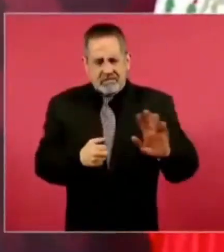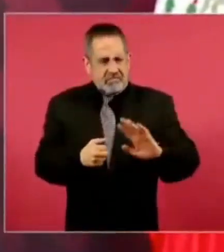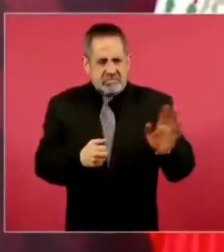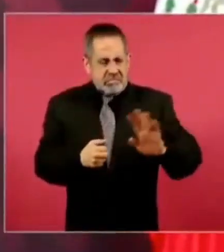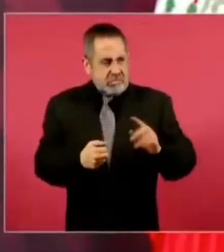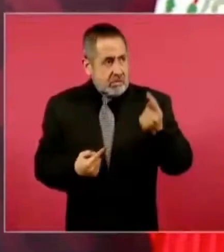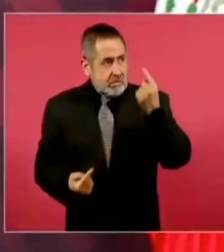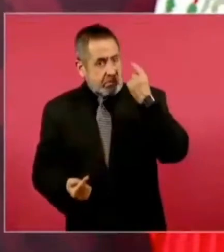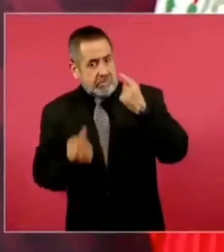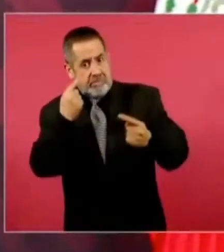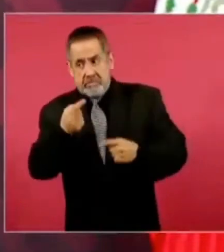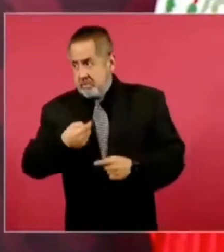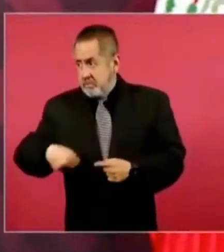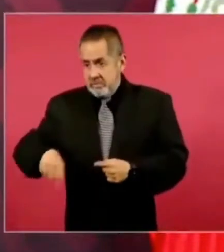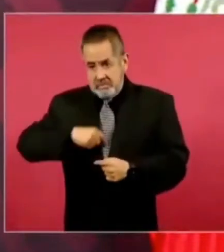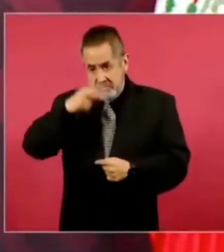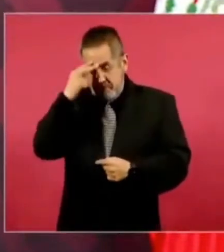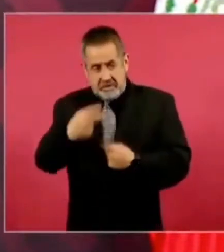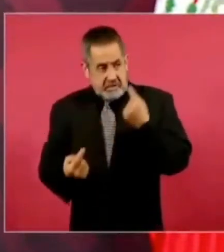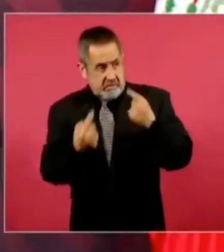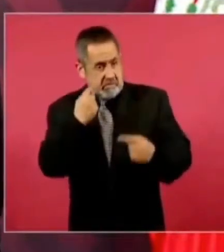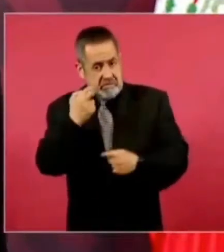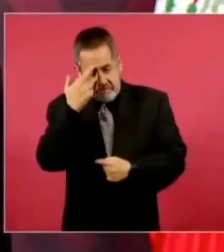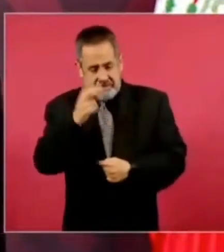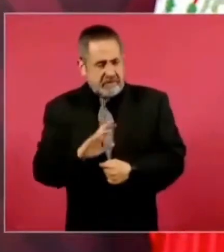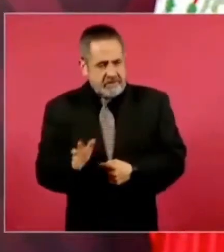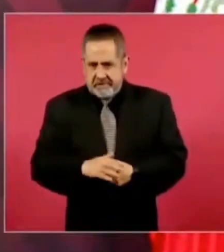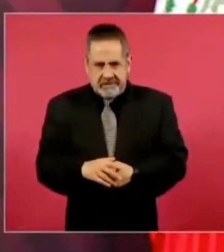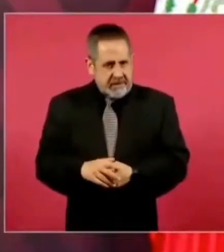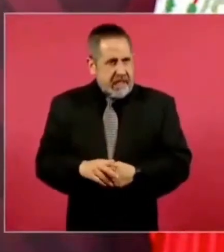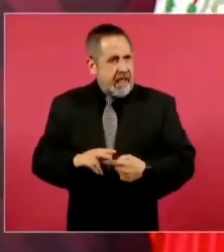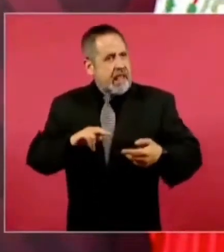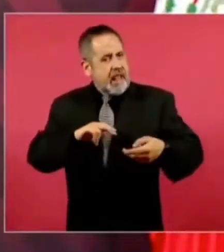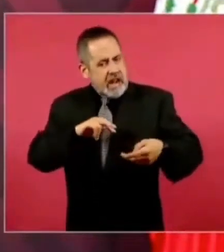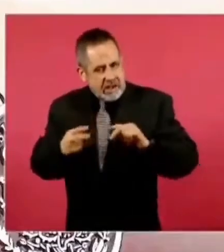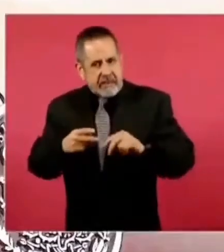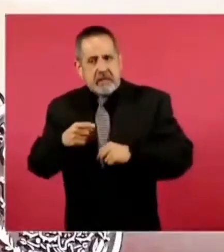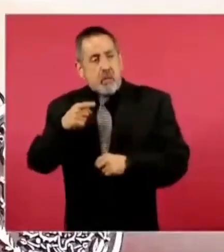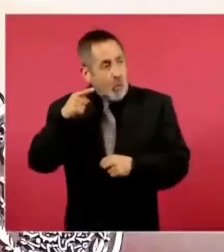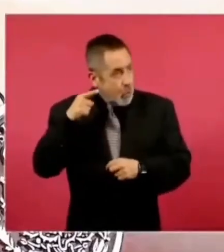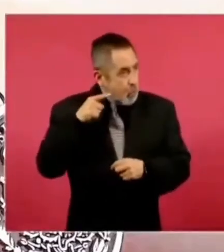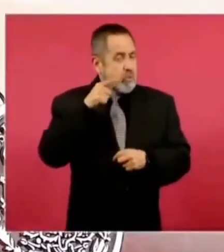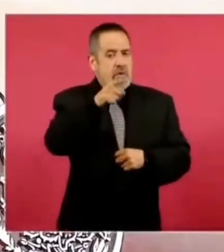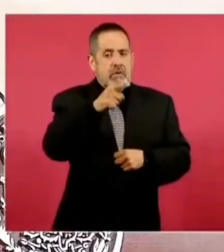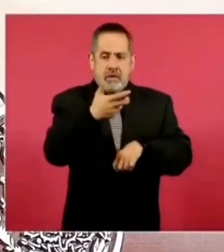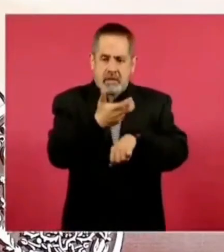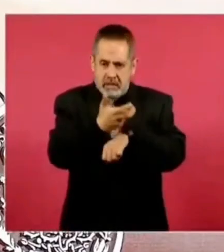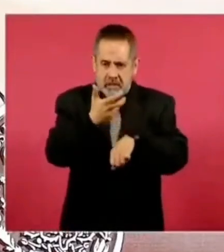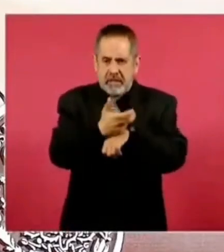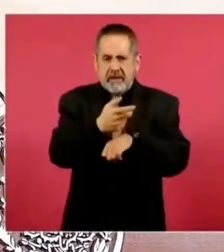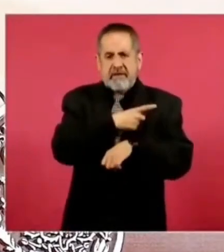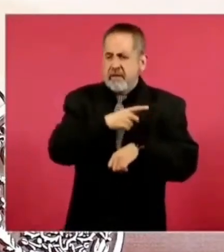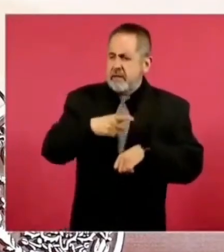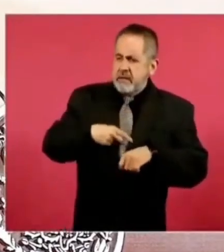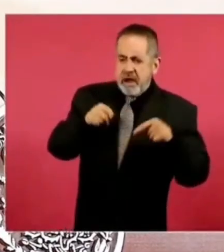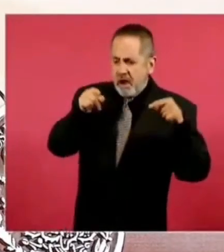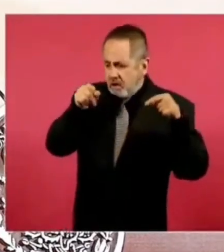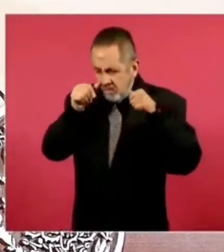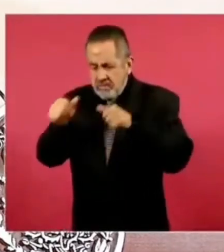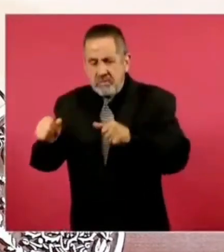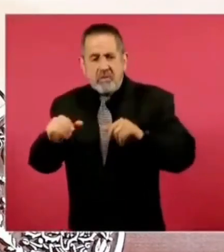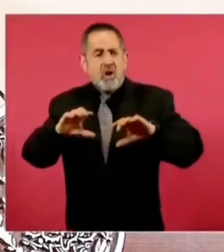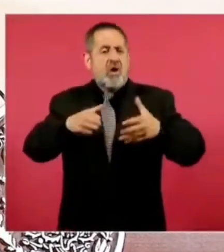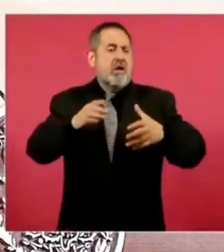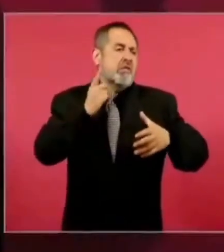país, lo que deberían de estar haciendo los legisladores de Estados Unidos en el